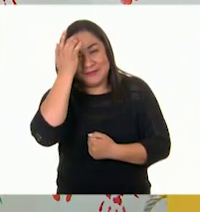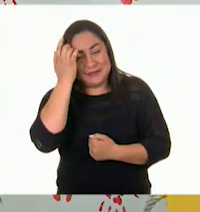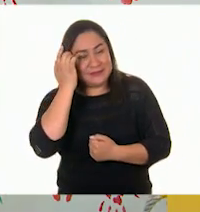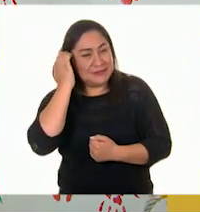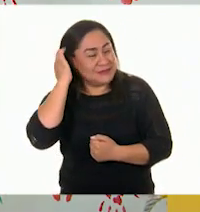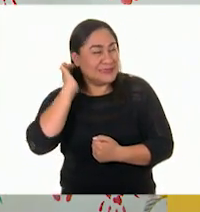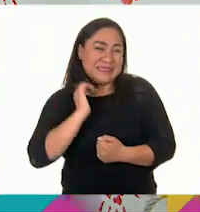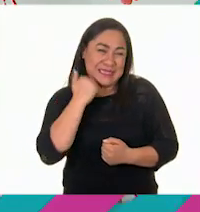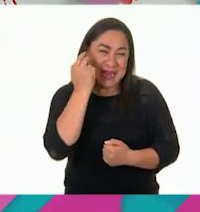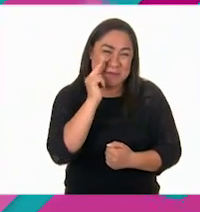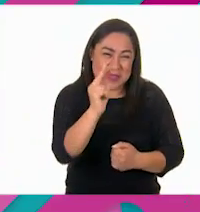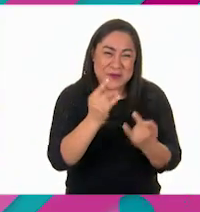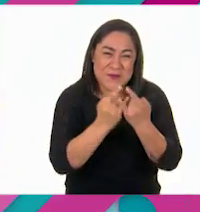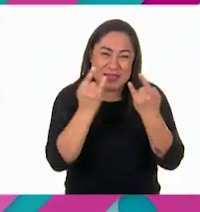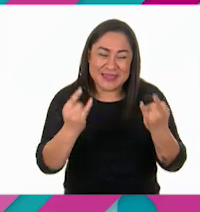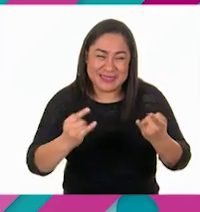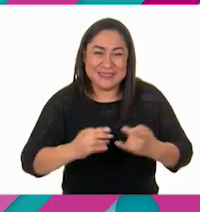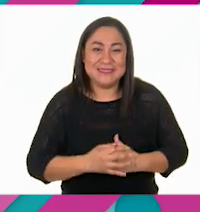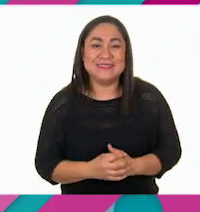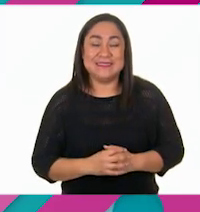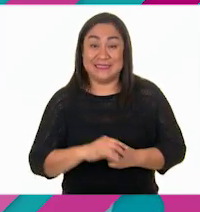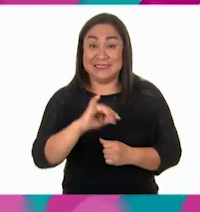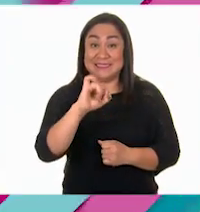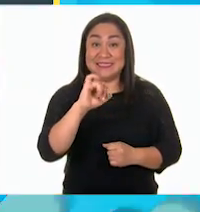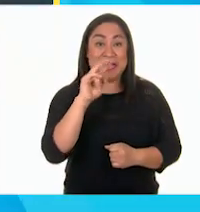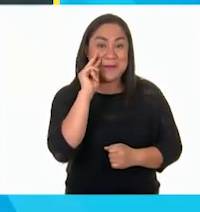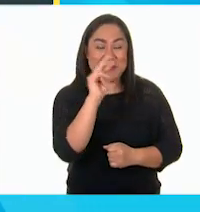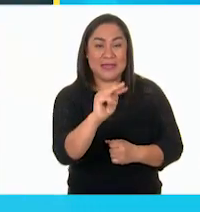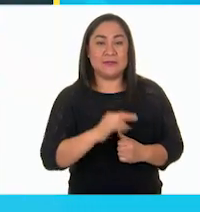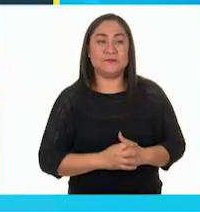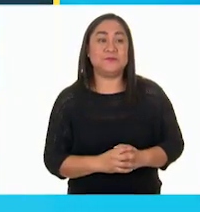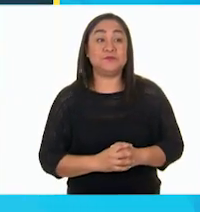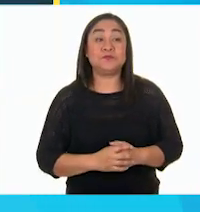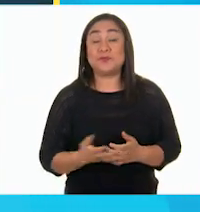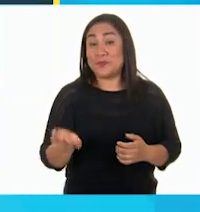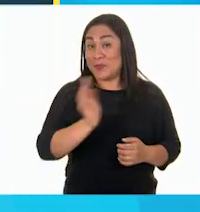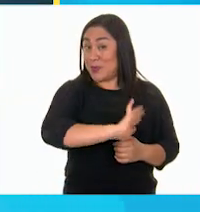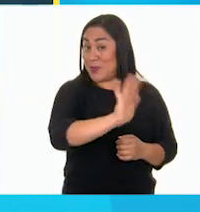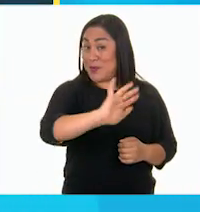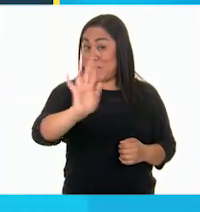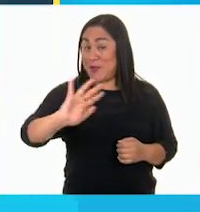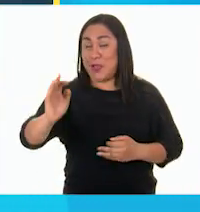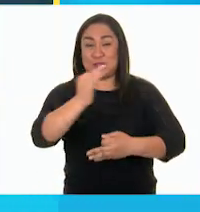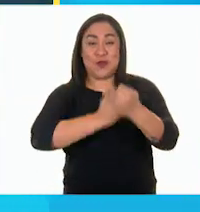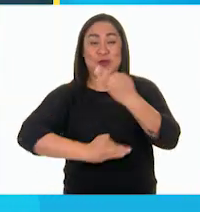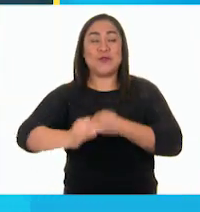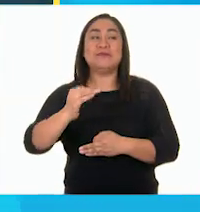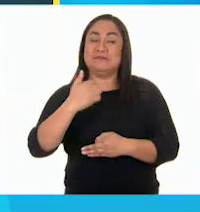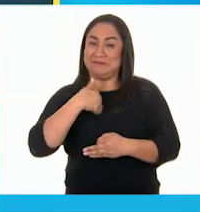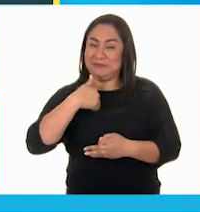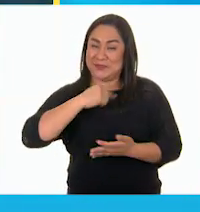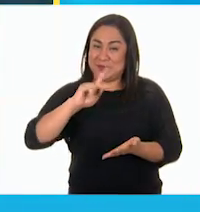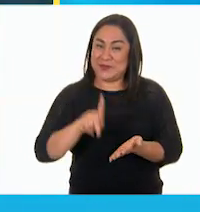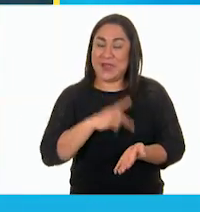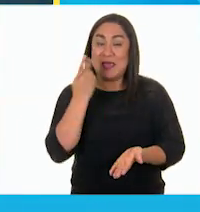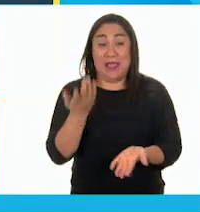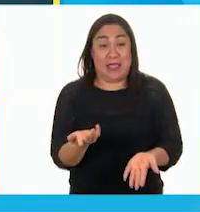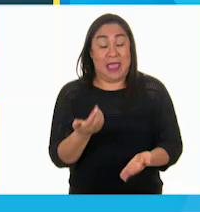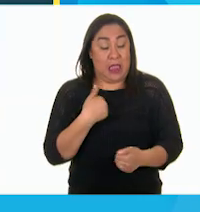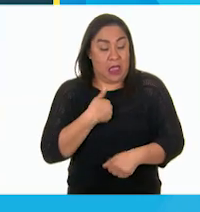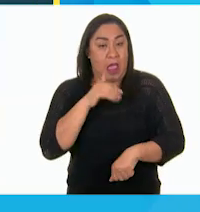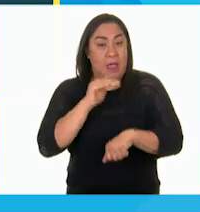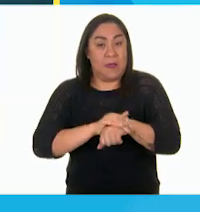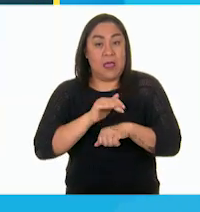escuchamos el cuento? ¡Sí! ¡Sí! ¡Va! ¡Hola a todos! Soy yo de nuevo, su amigo